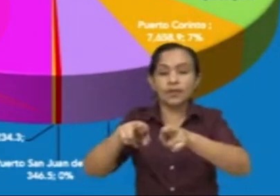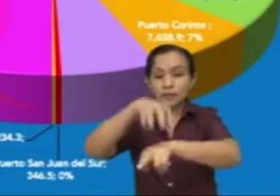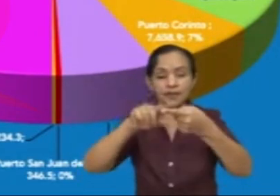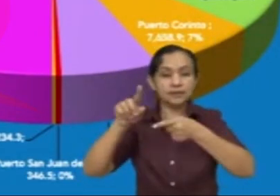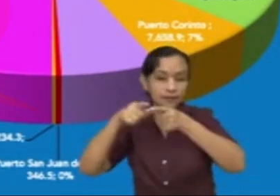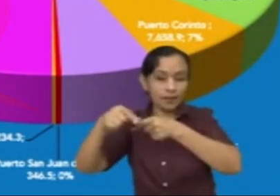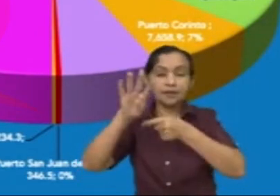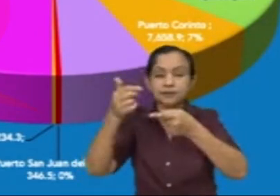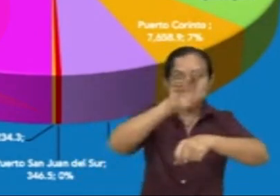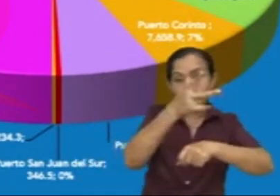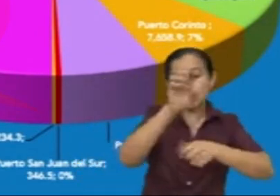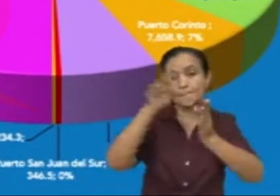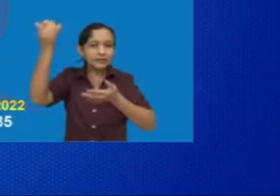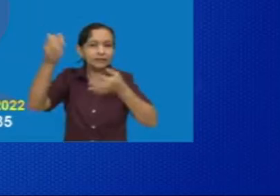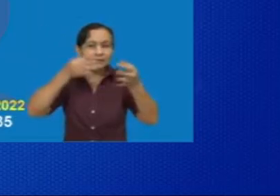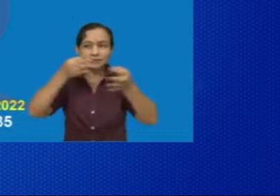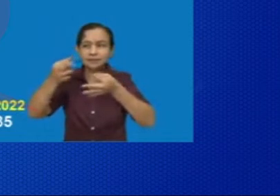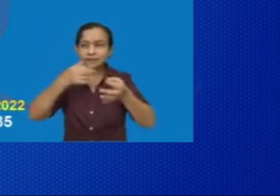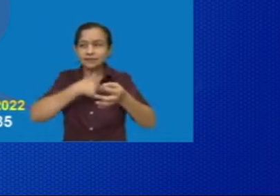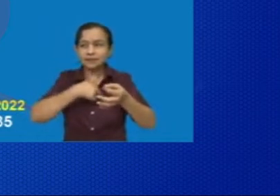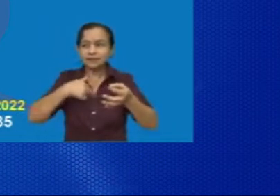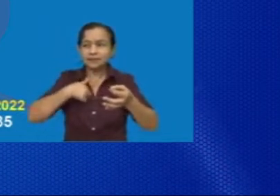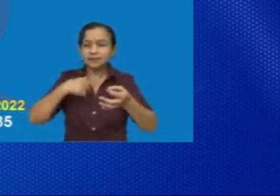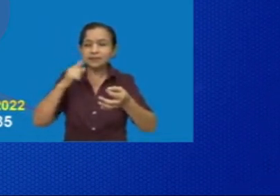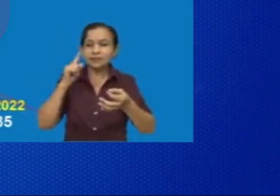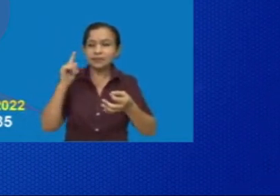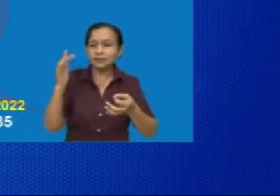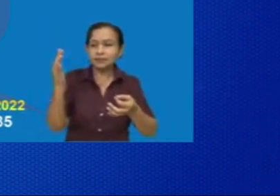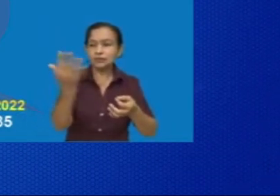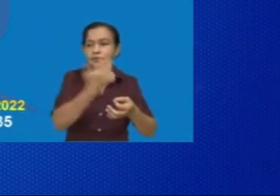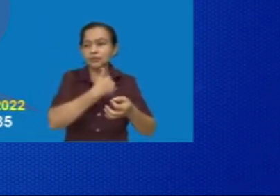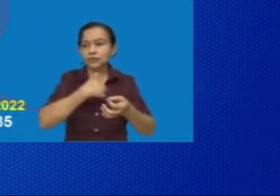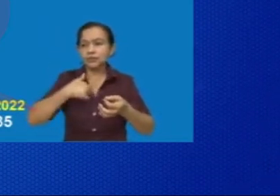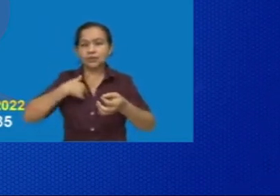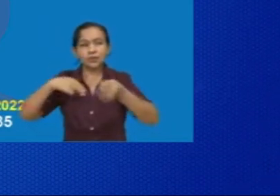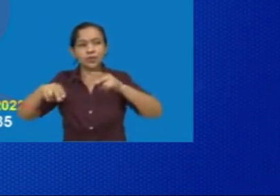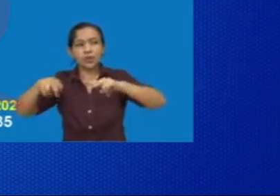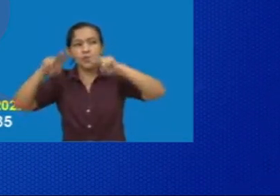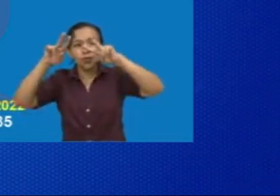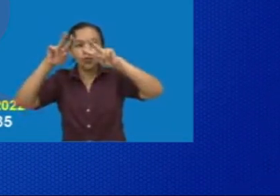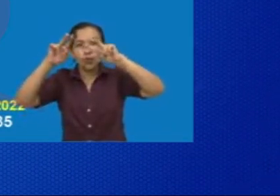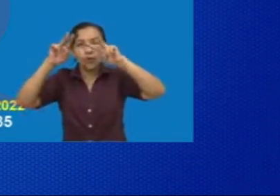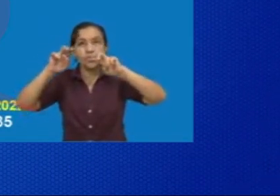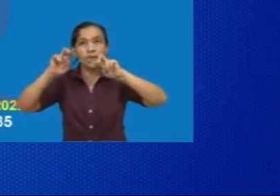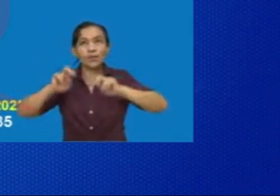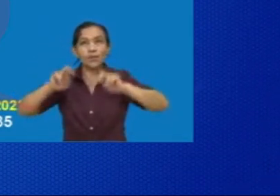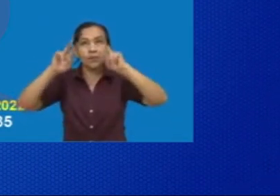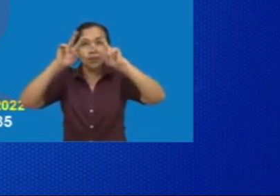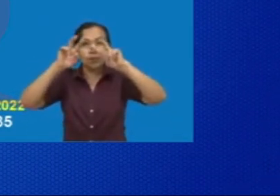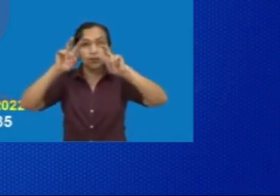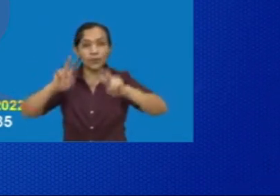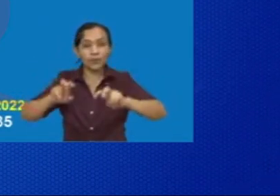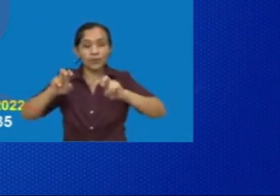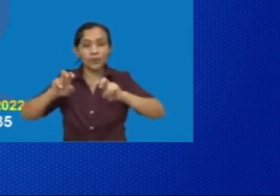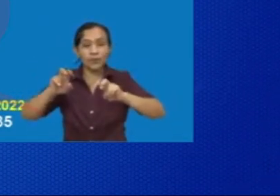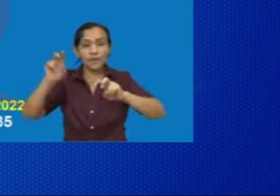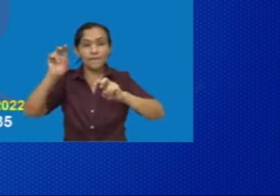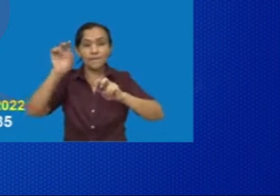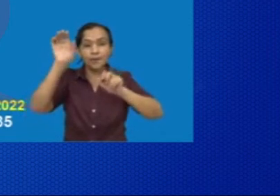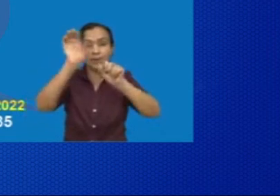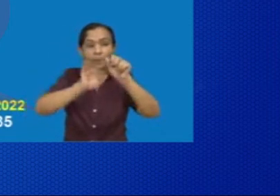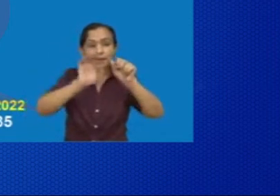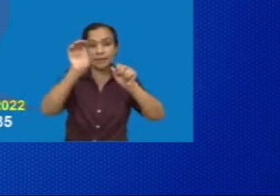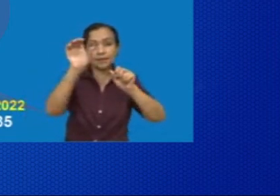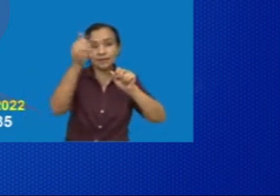obligaciones financieras pendientes. Nosotros hicimos un análisis de los ingresos por semestres